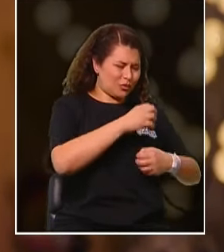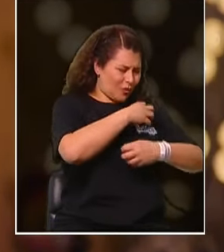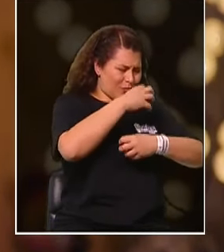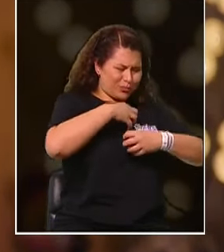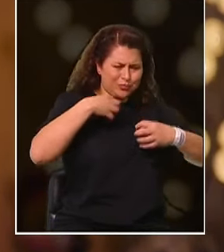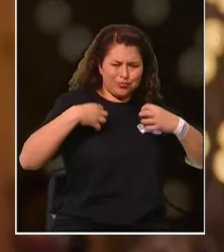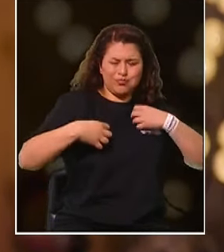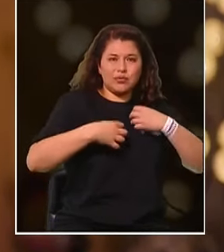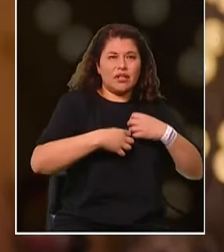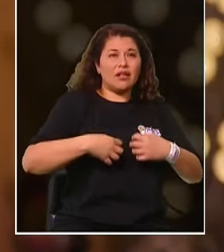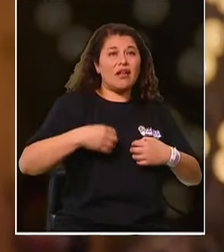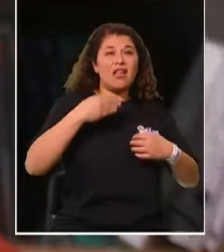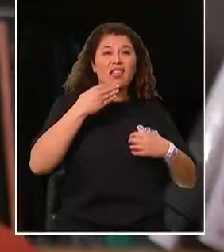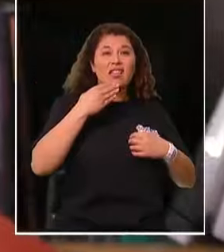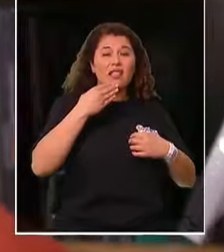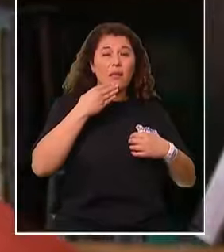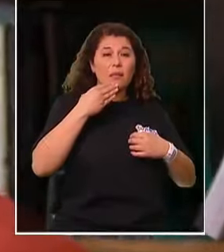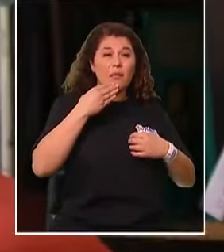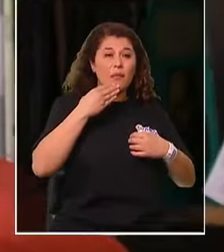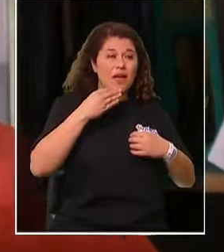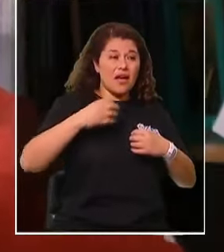Y tiene un quíster en el hígado.